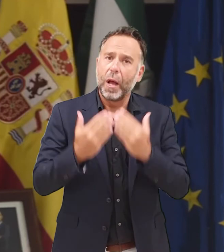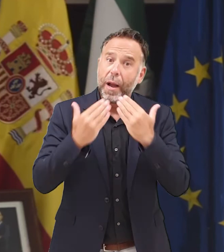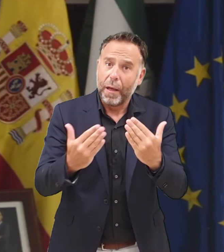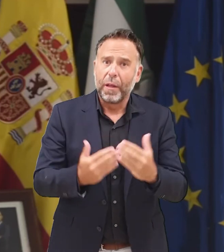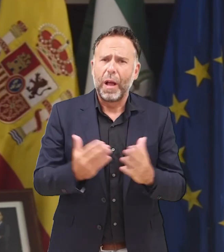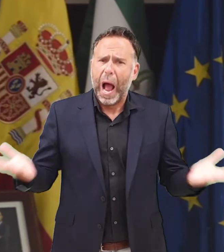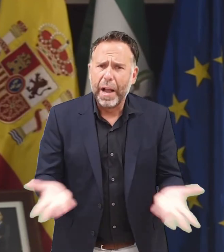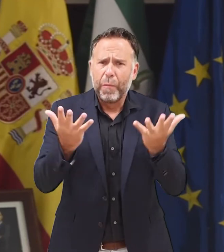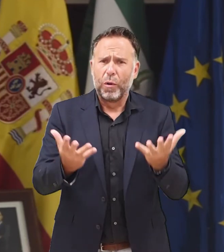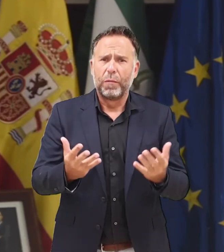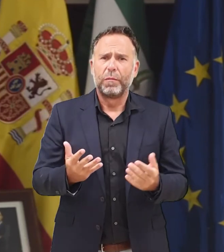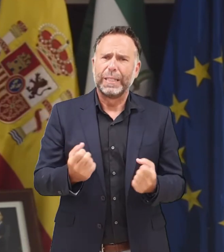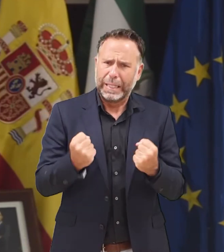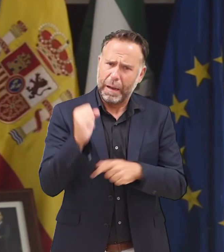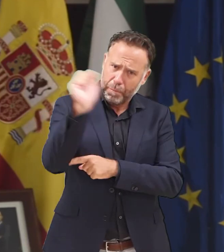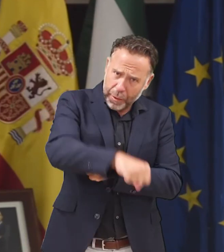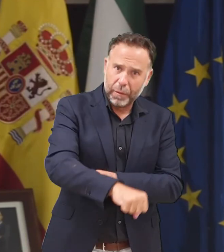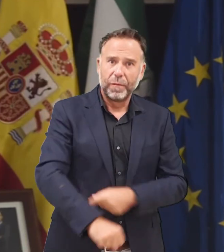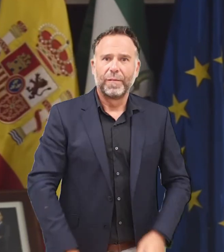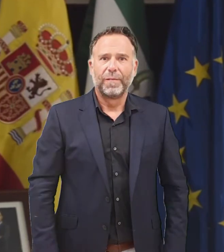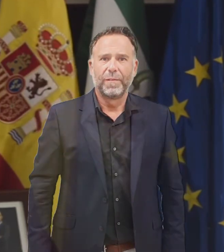Muchas gracias, mucho ánimo, ganaremos.